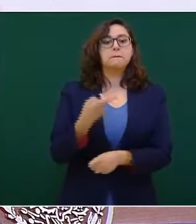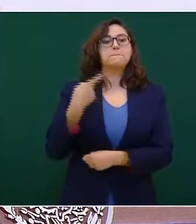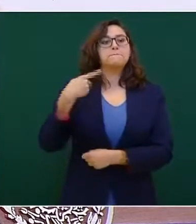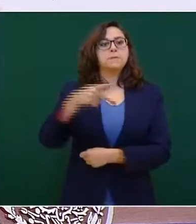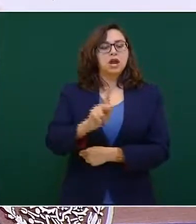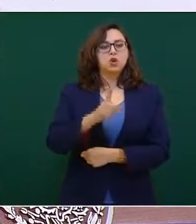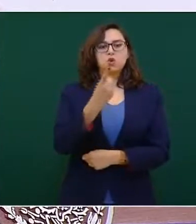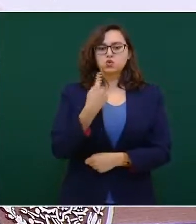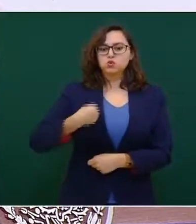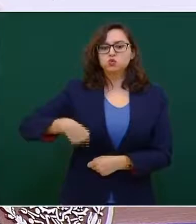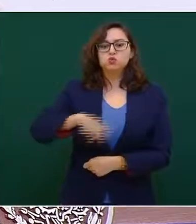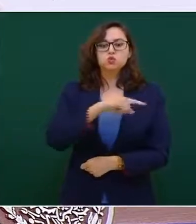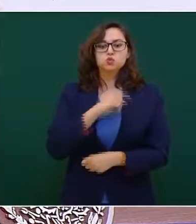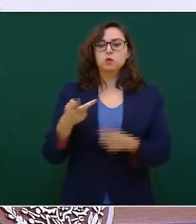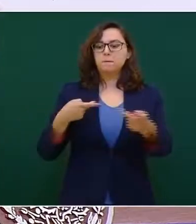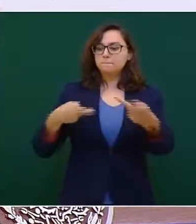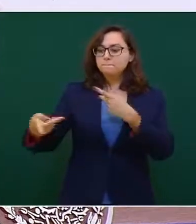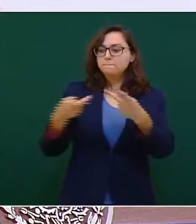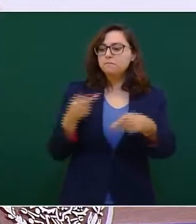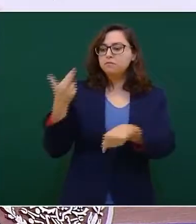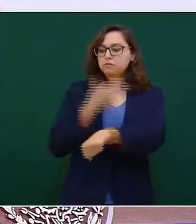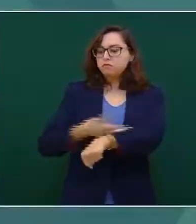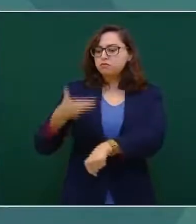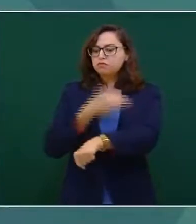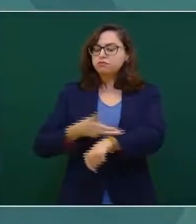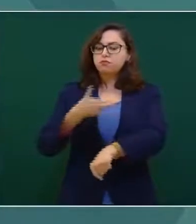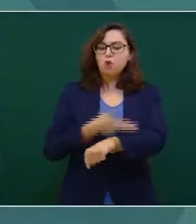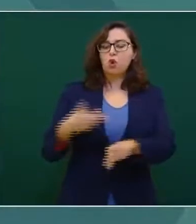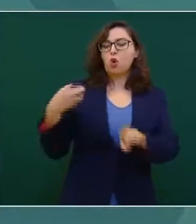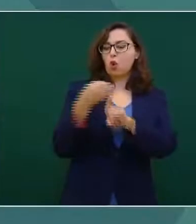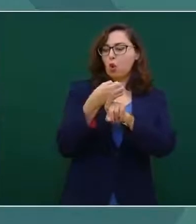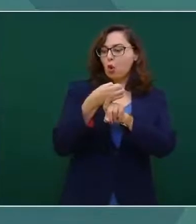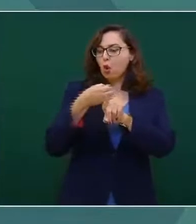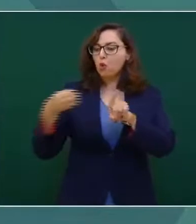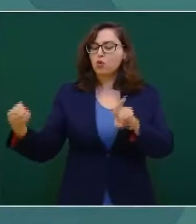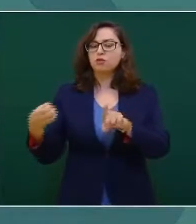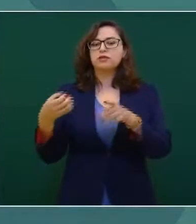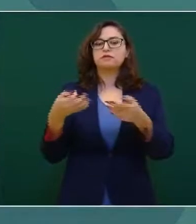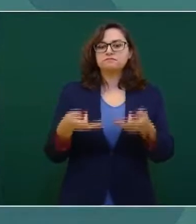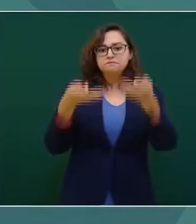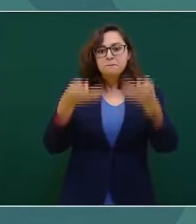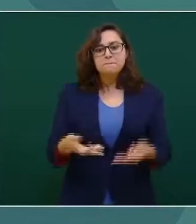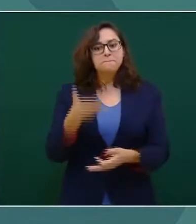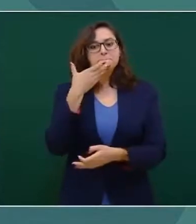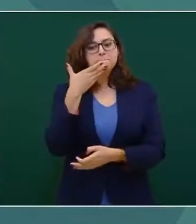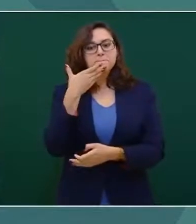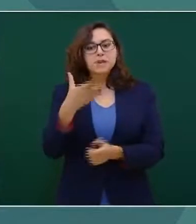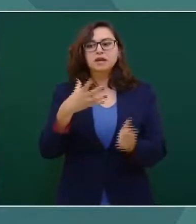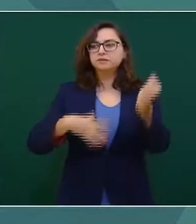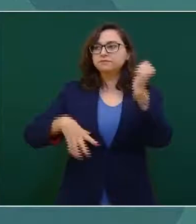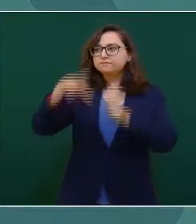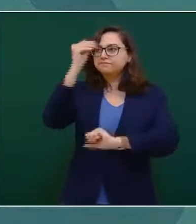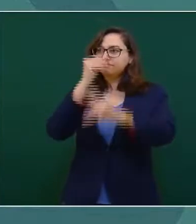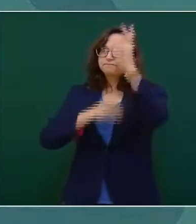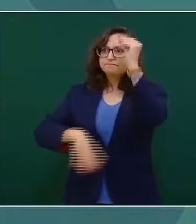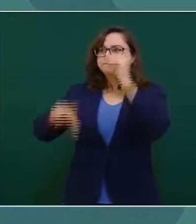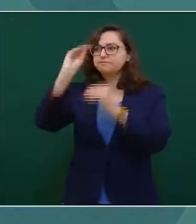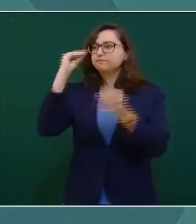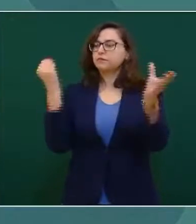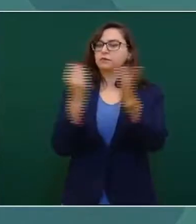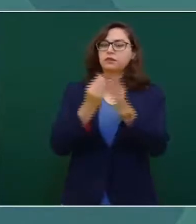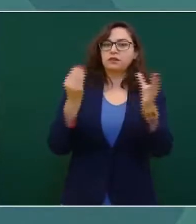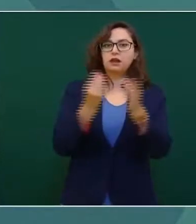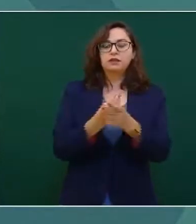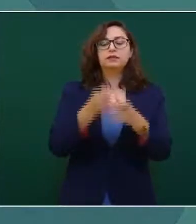enfrentamos organizados, mejor capacitados y con una